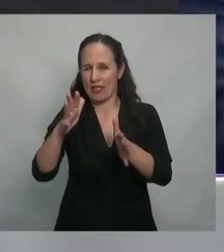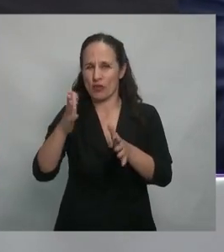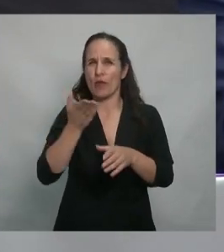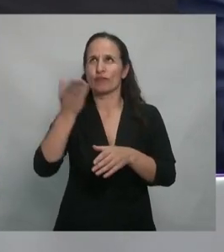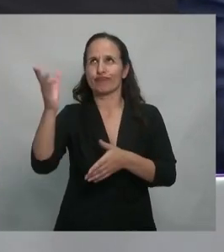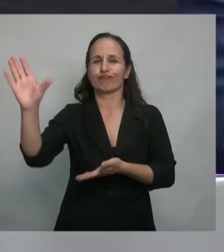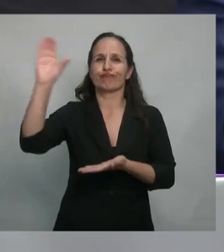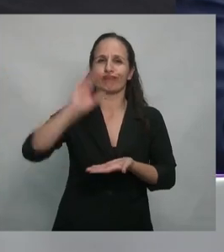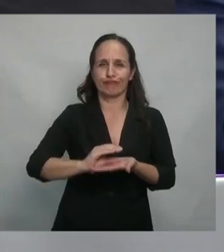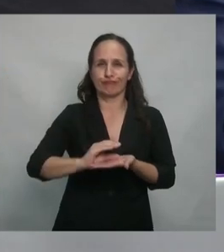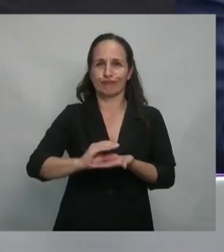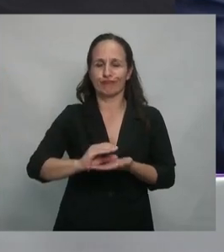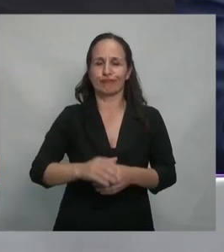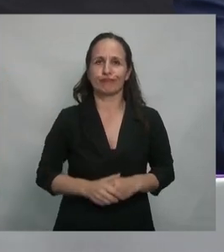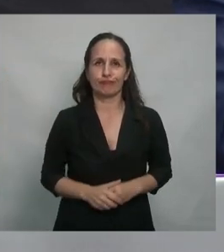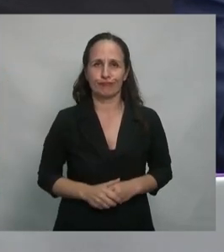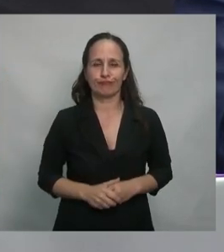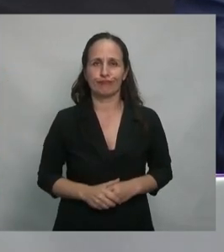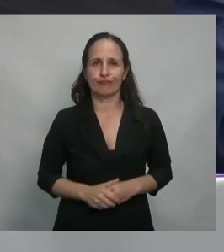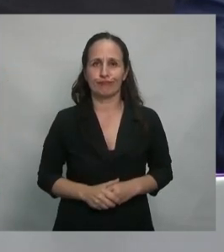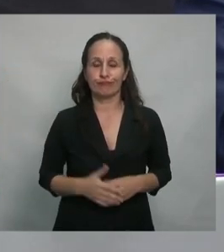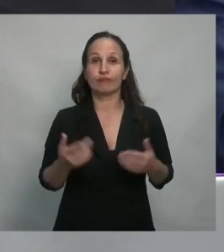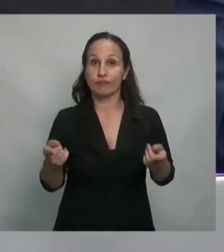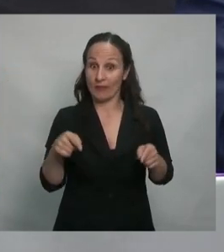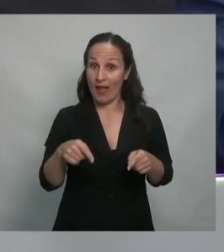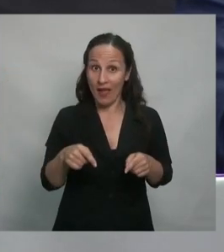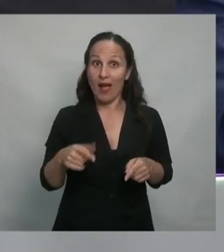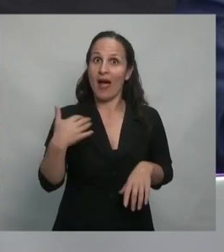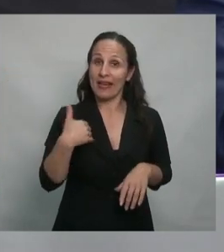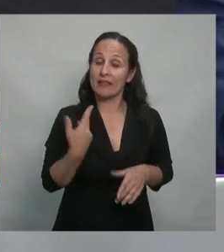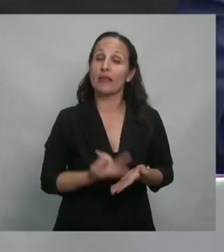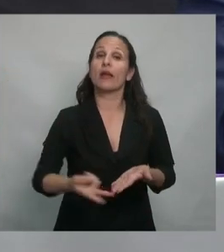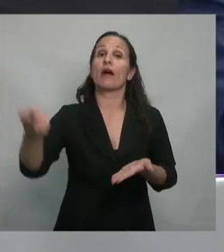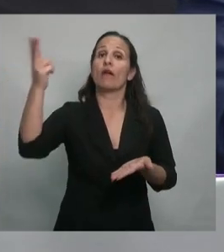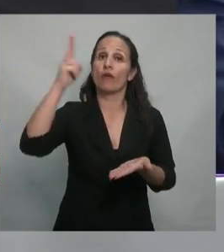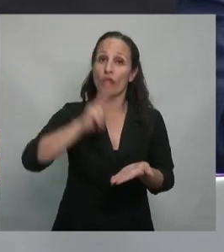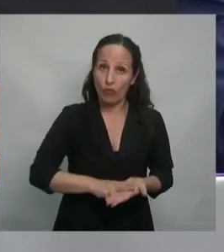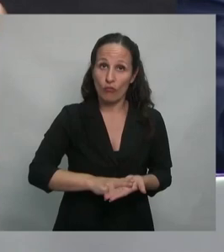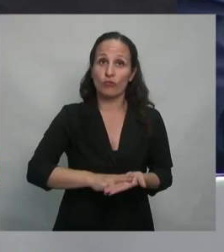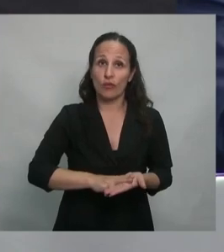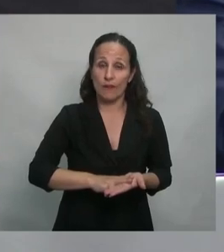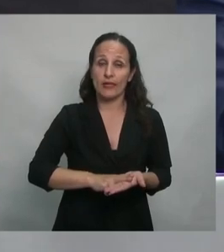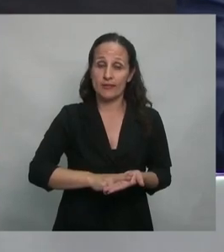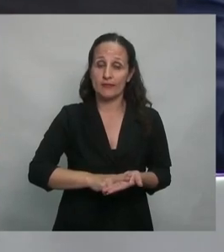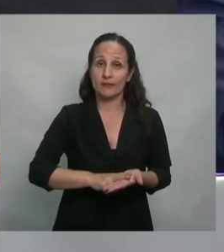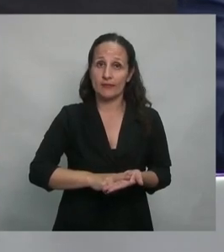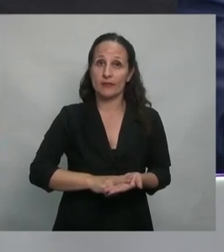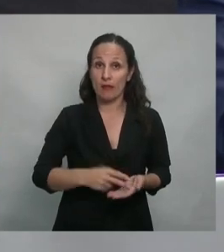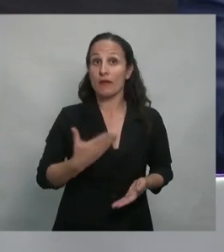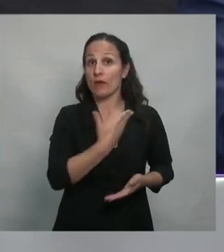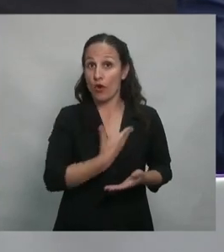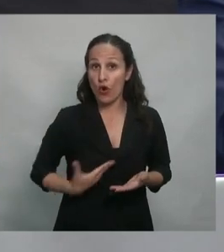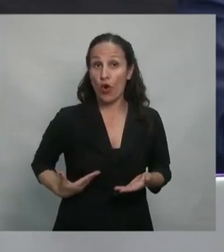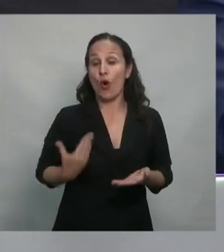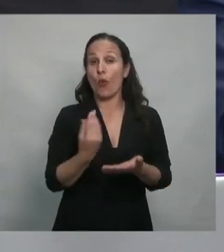convierte a la Argentina una vez más y a los gobiernos de la